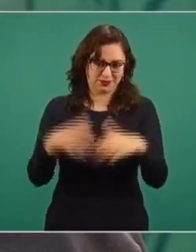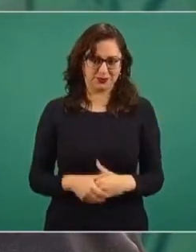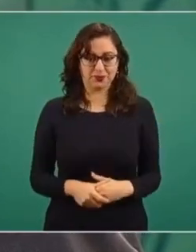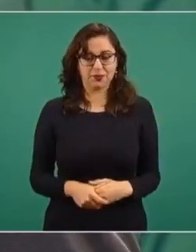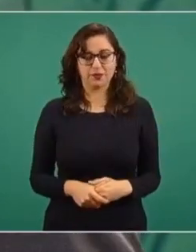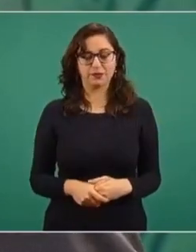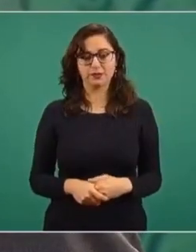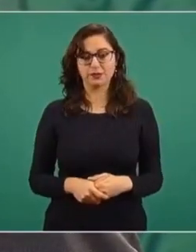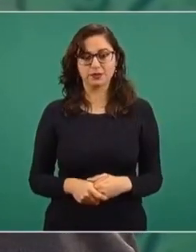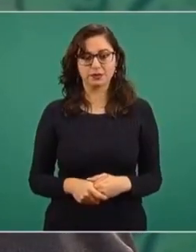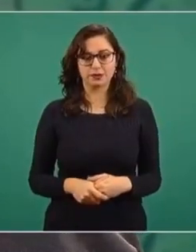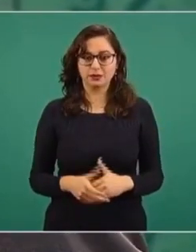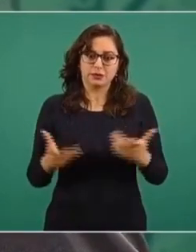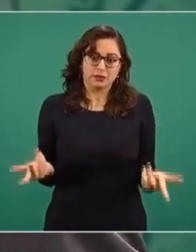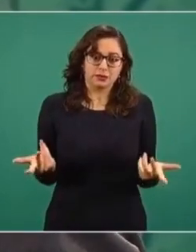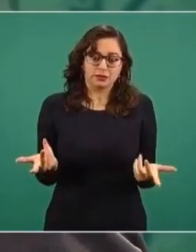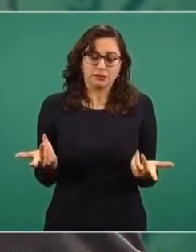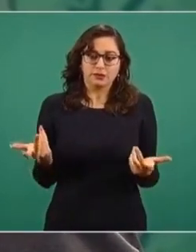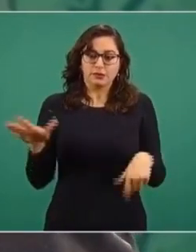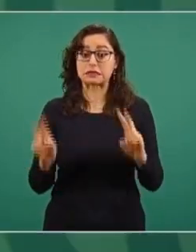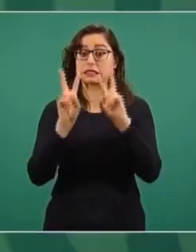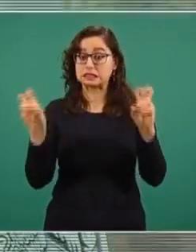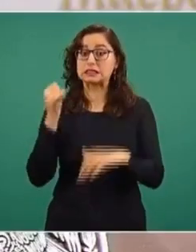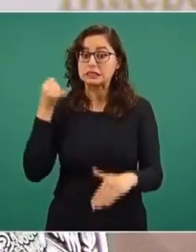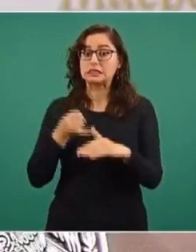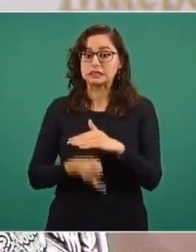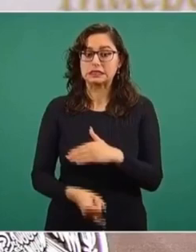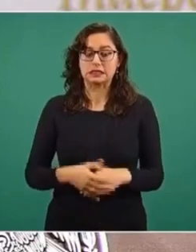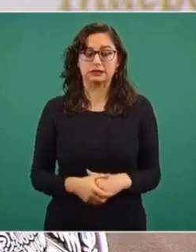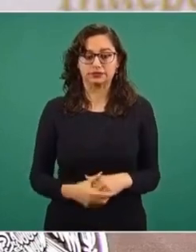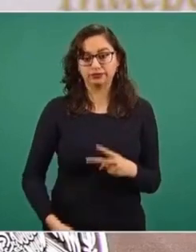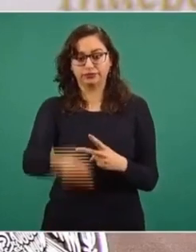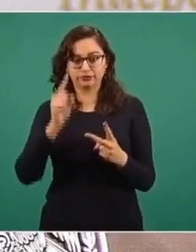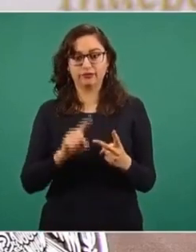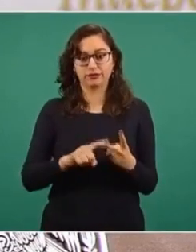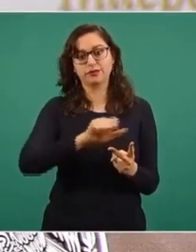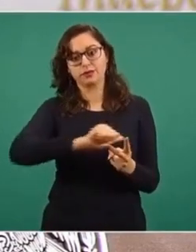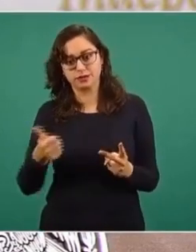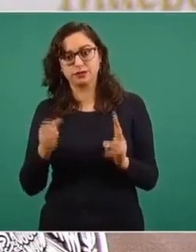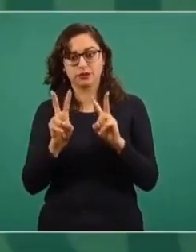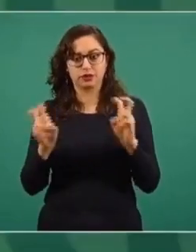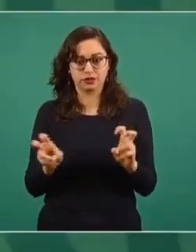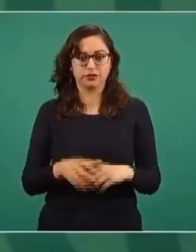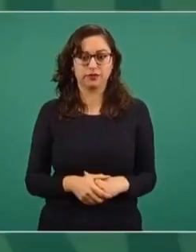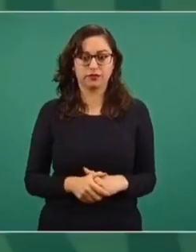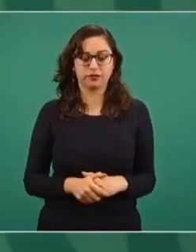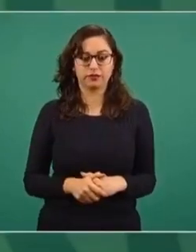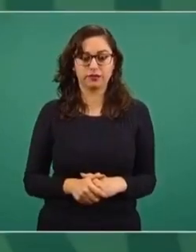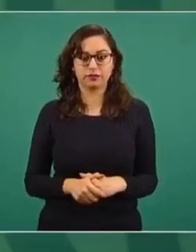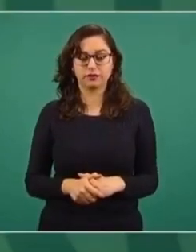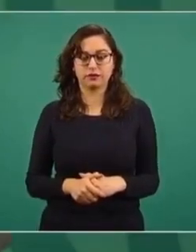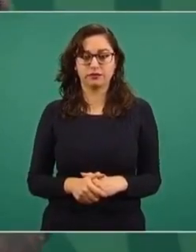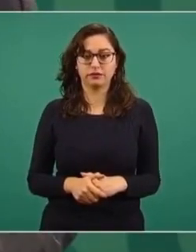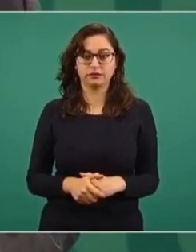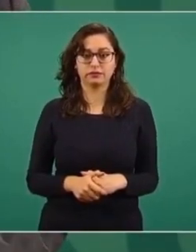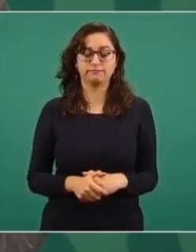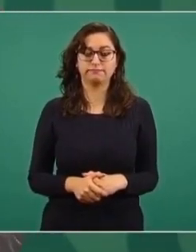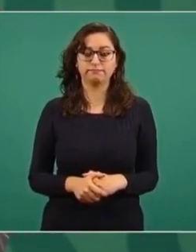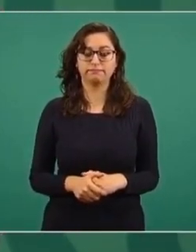Porque no quiere pasar a ser un símbolo vacío. Y luego está el otro tema, el de la invasión